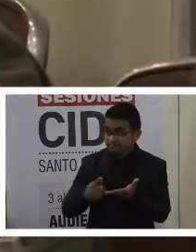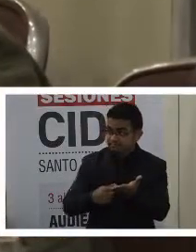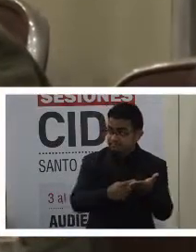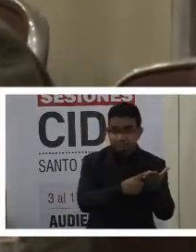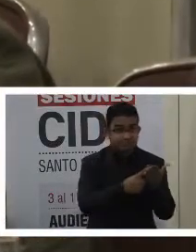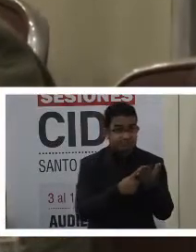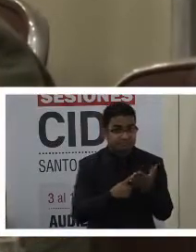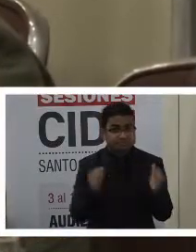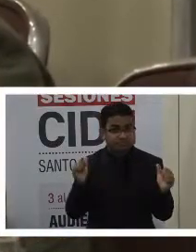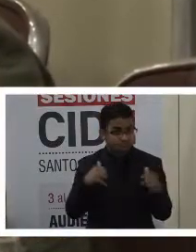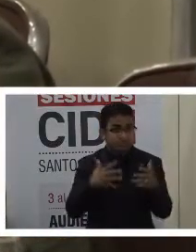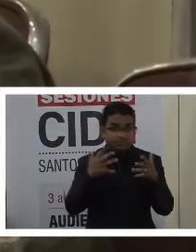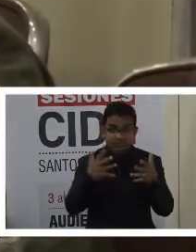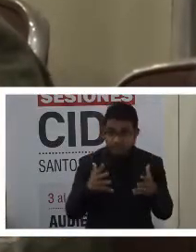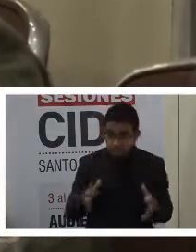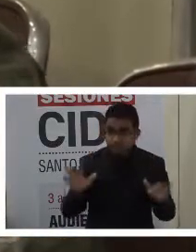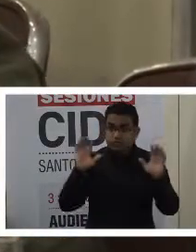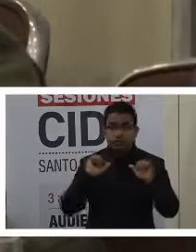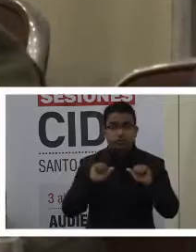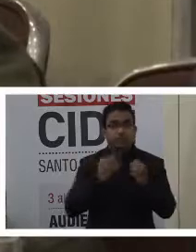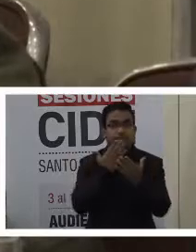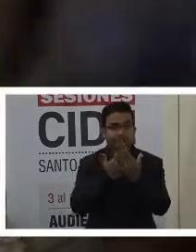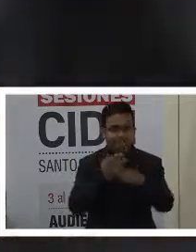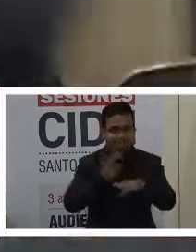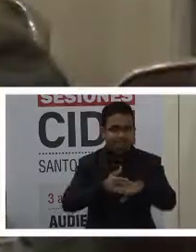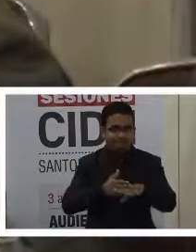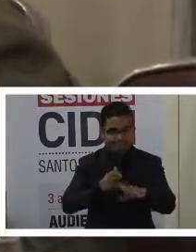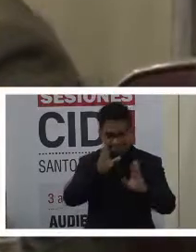esta audiencia y muy buena tarde.